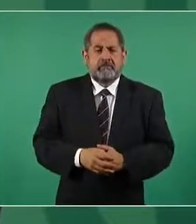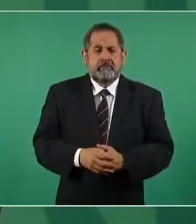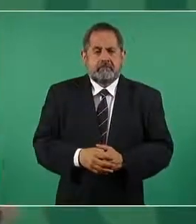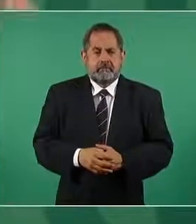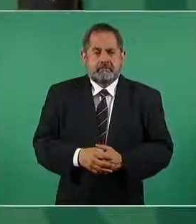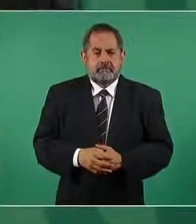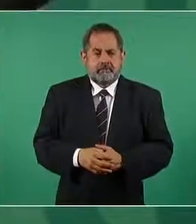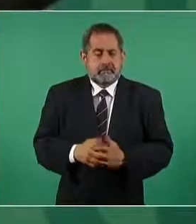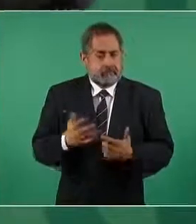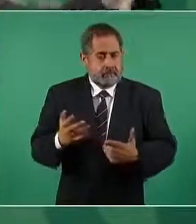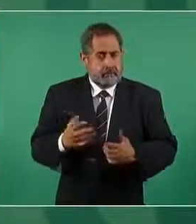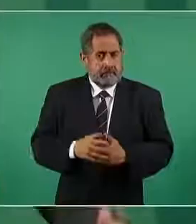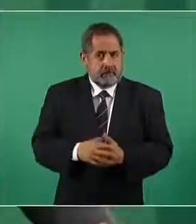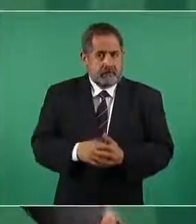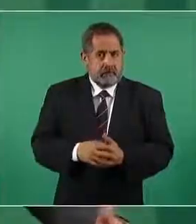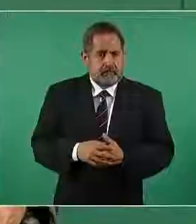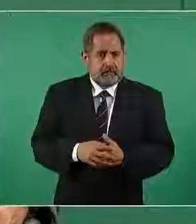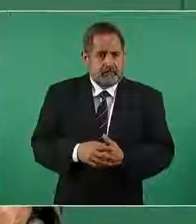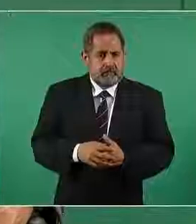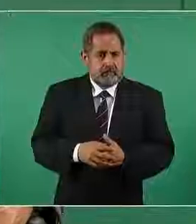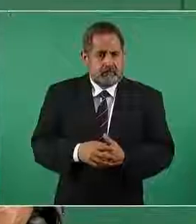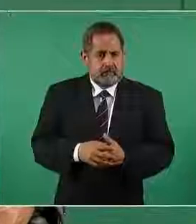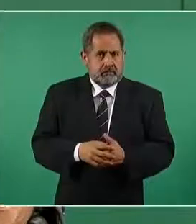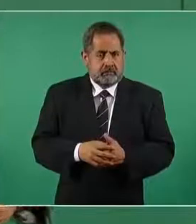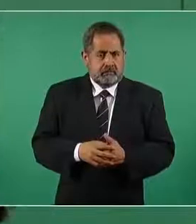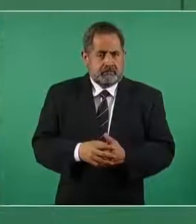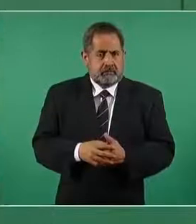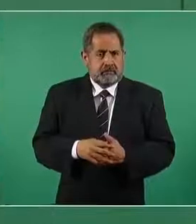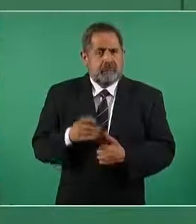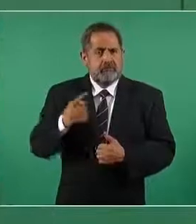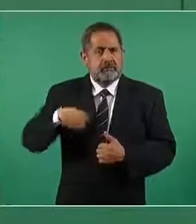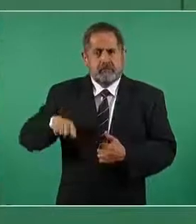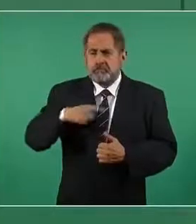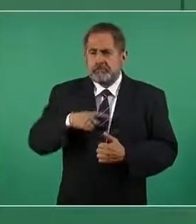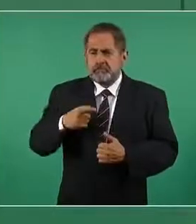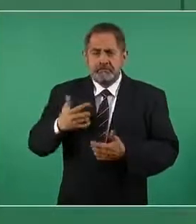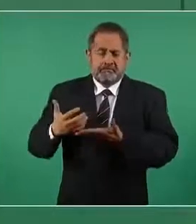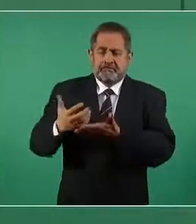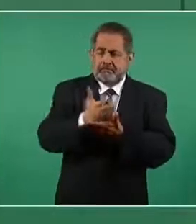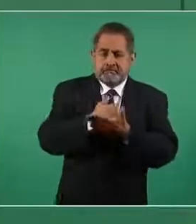y eso que hemos bajado